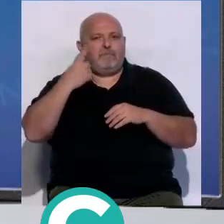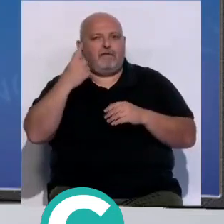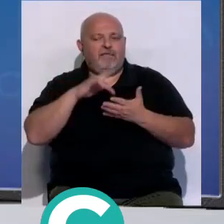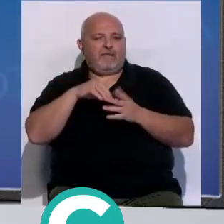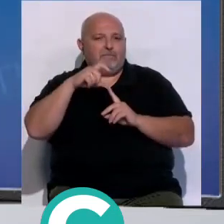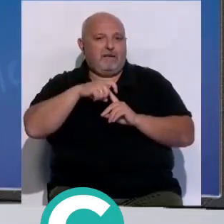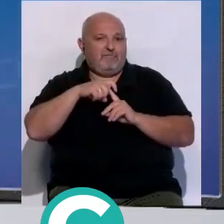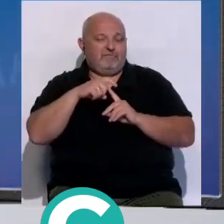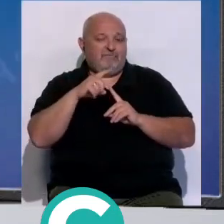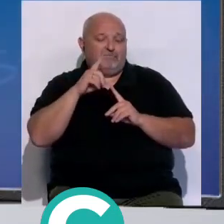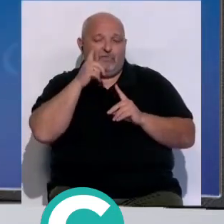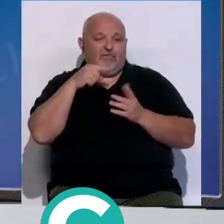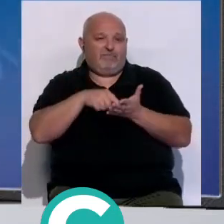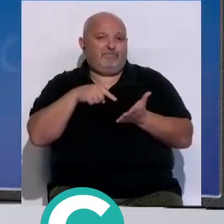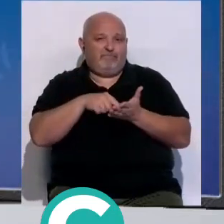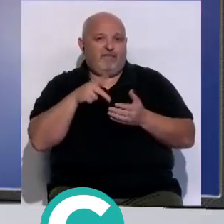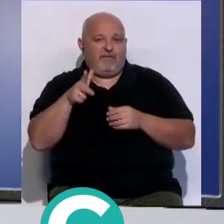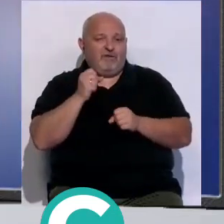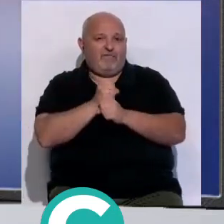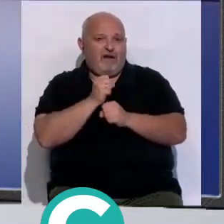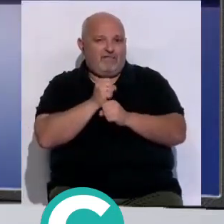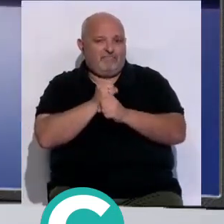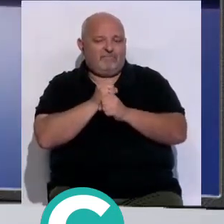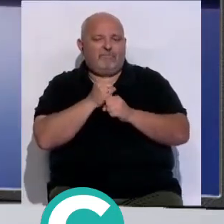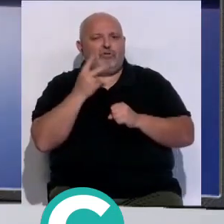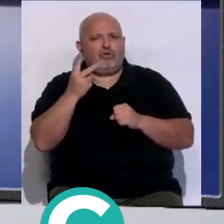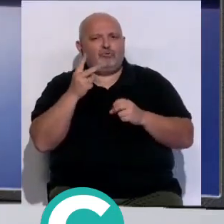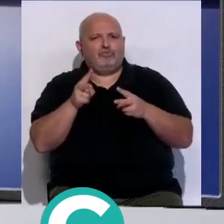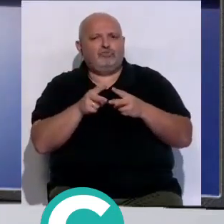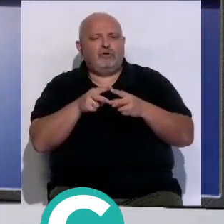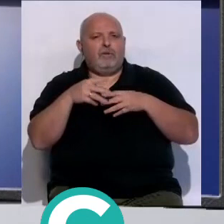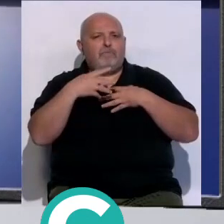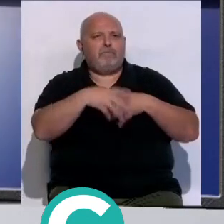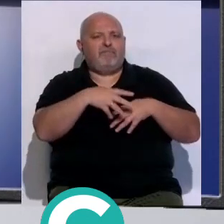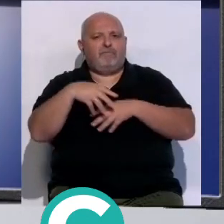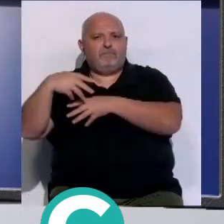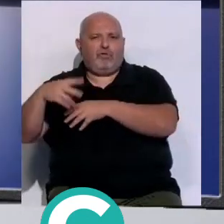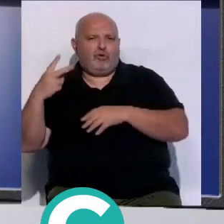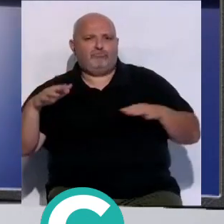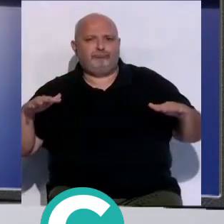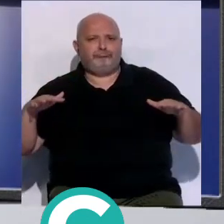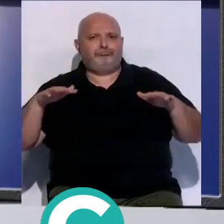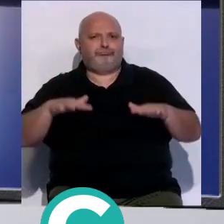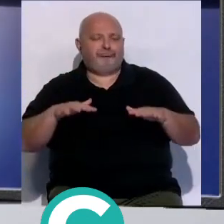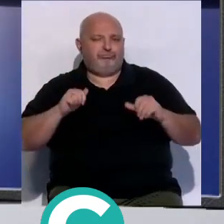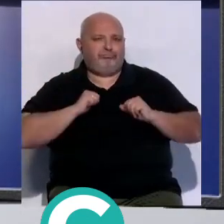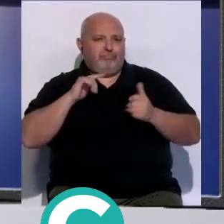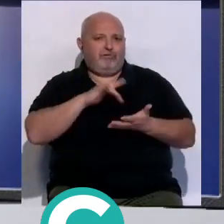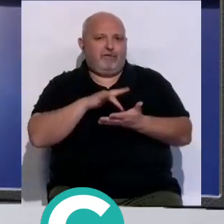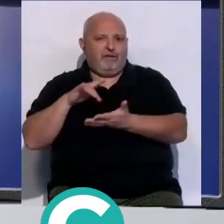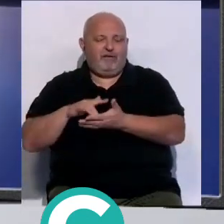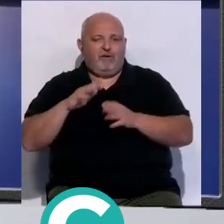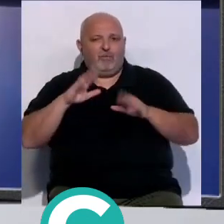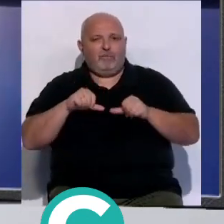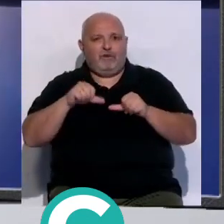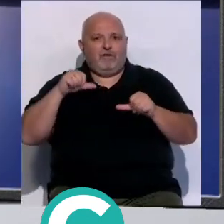de mayo en materia de reivindicaciones laborales, con dos manifestaciones en paralelo, como ya viene siendo habitual en